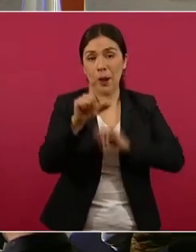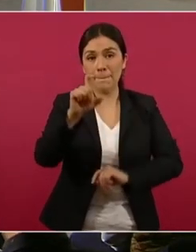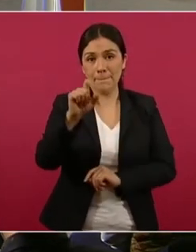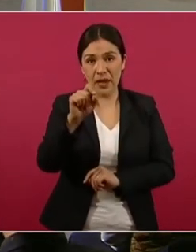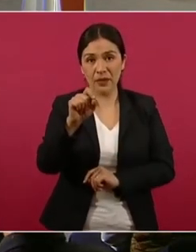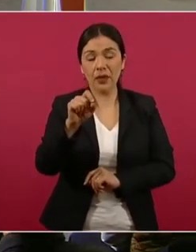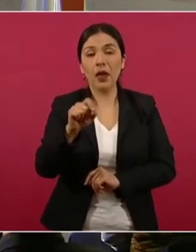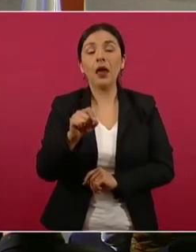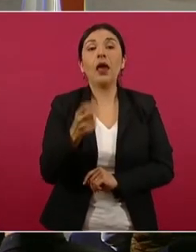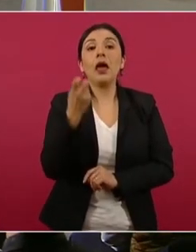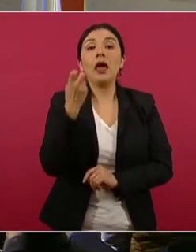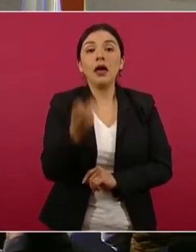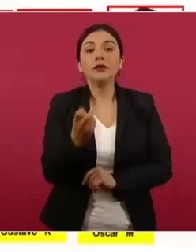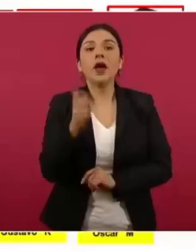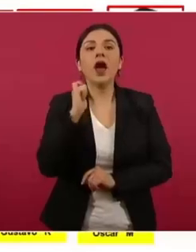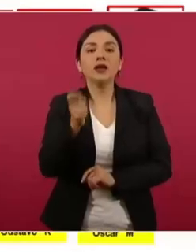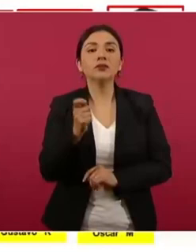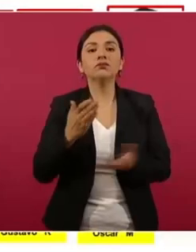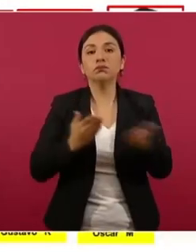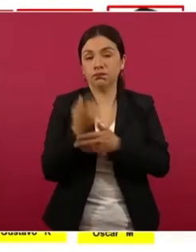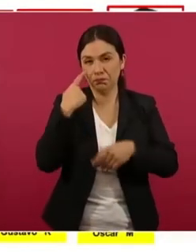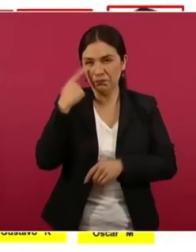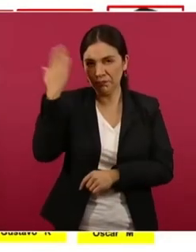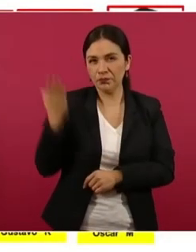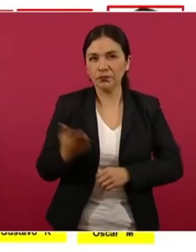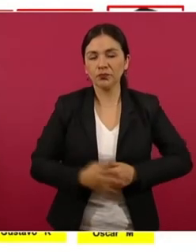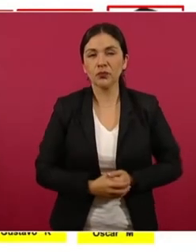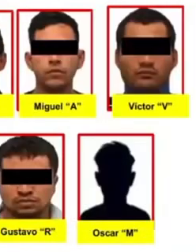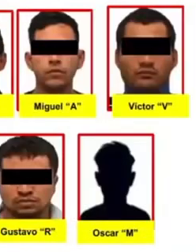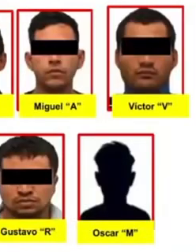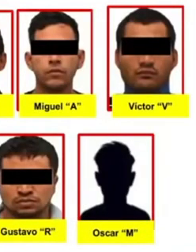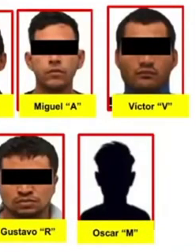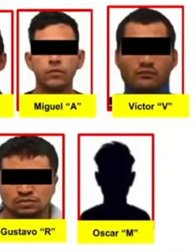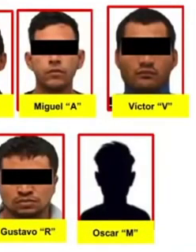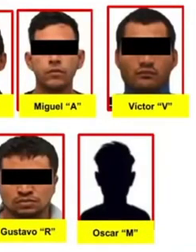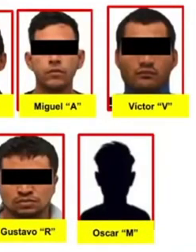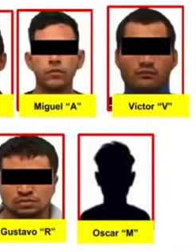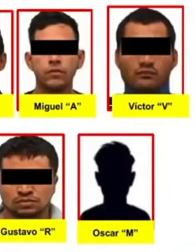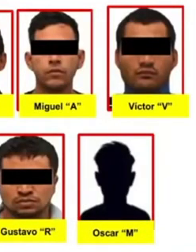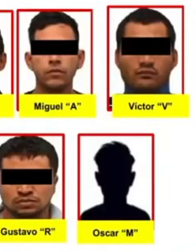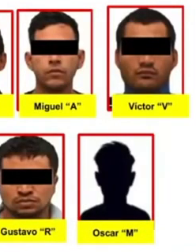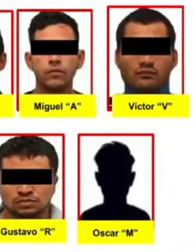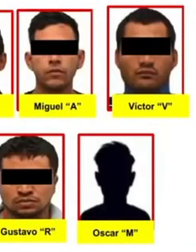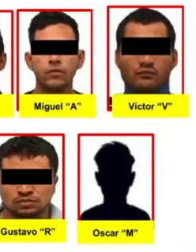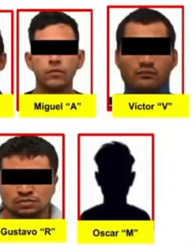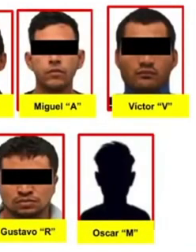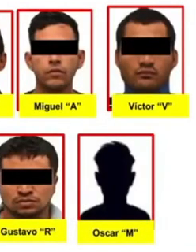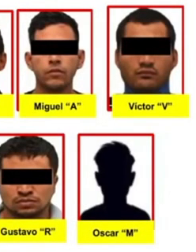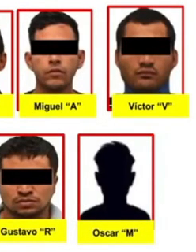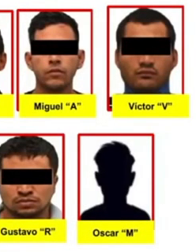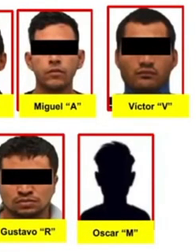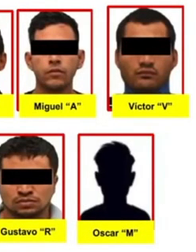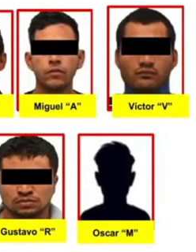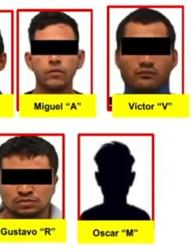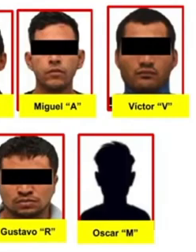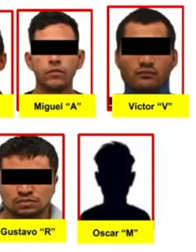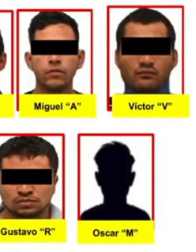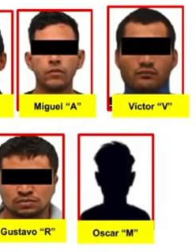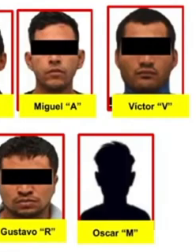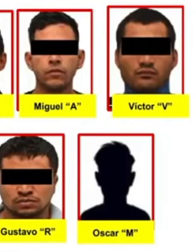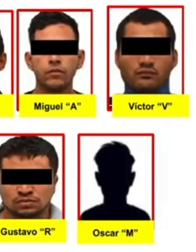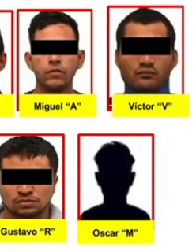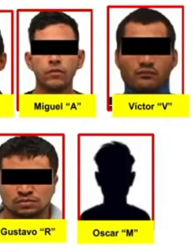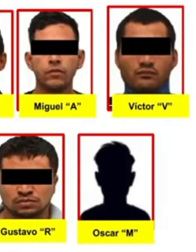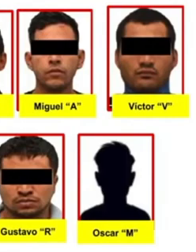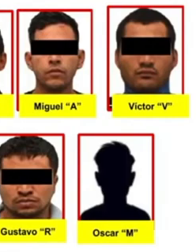Fue una operación a partir de una orden de cateo en un domicilio. Se le apoyó a